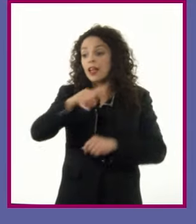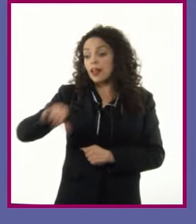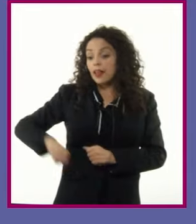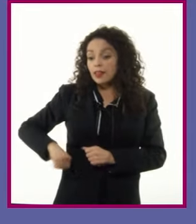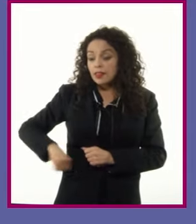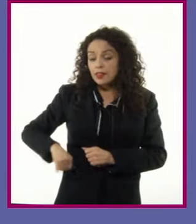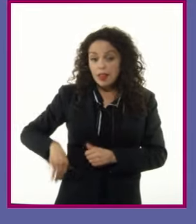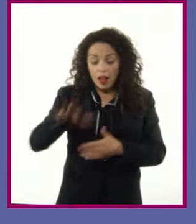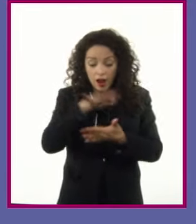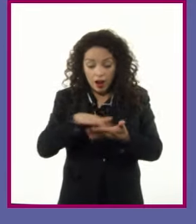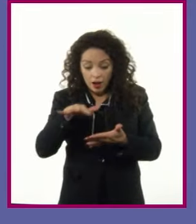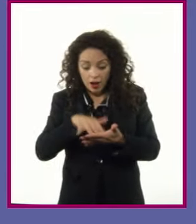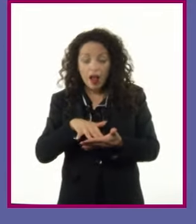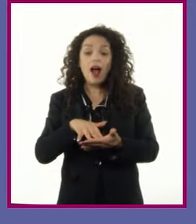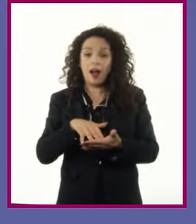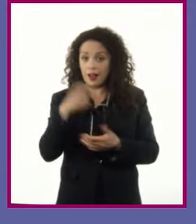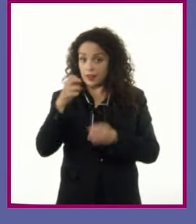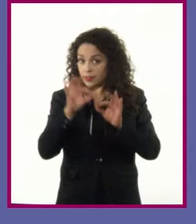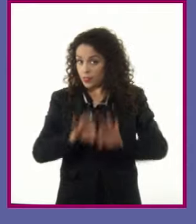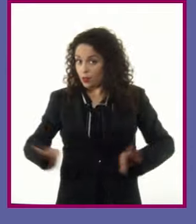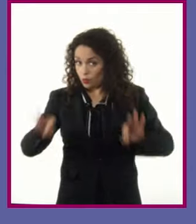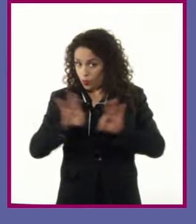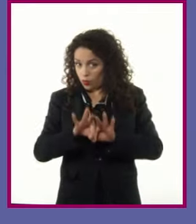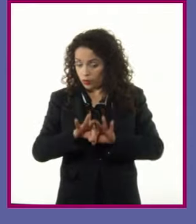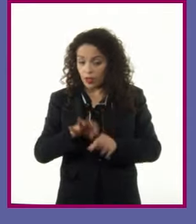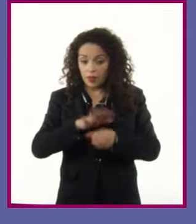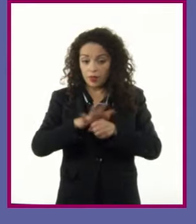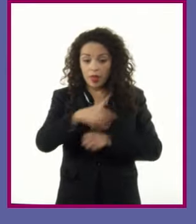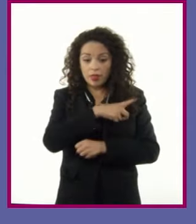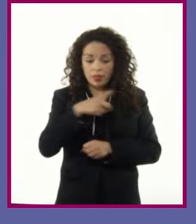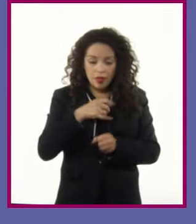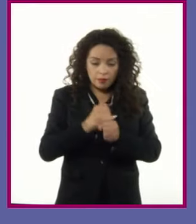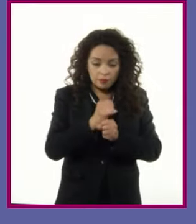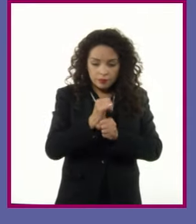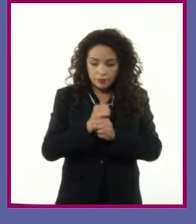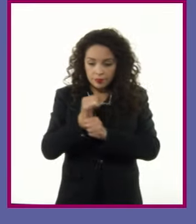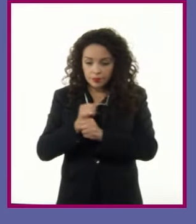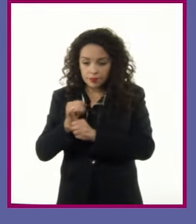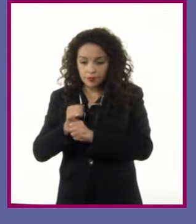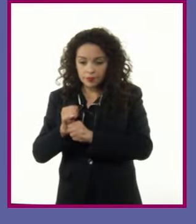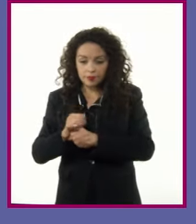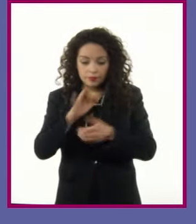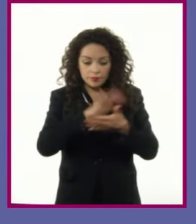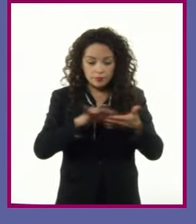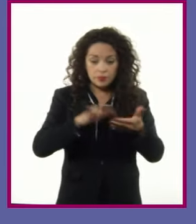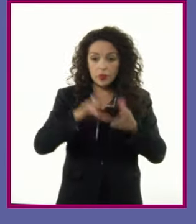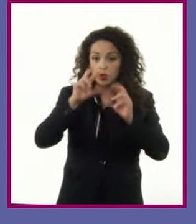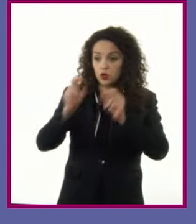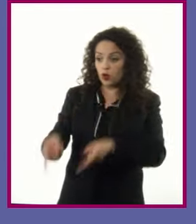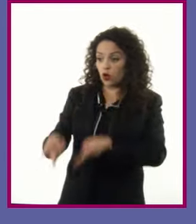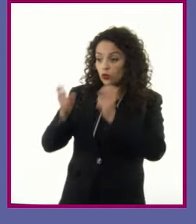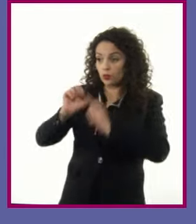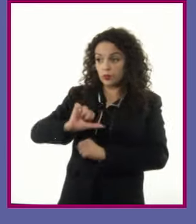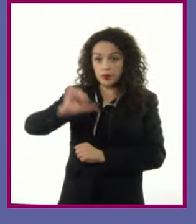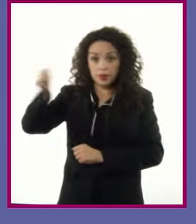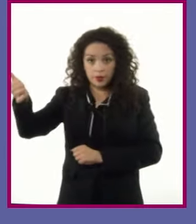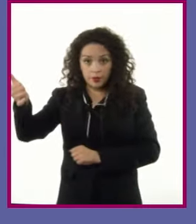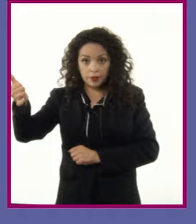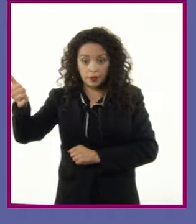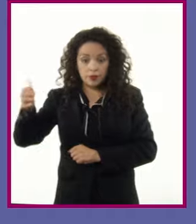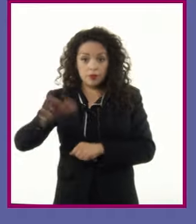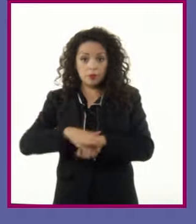Además, algo muy importante es que debe investigar que el texto no sea plagiado de otras obras Y que las